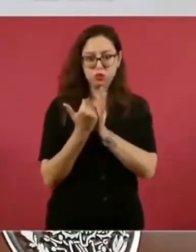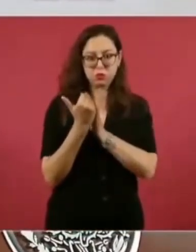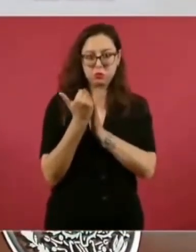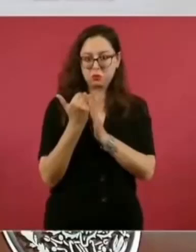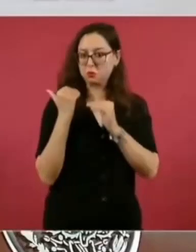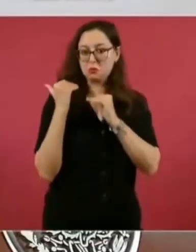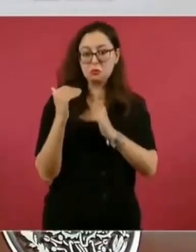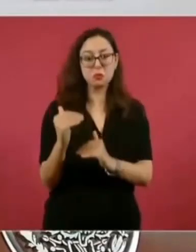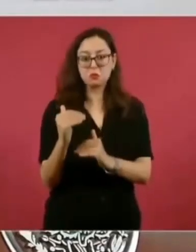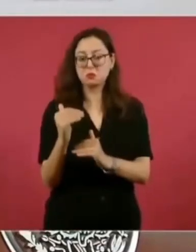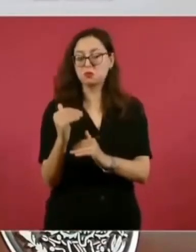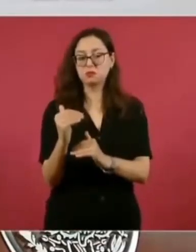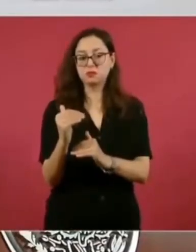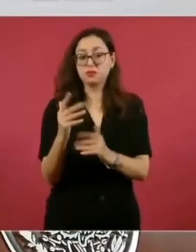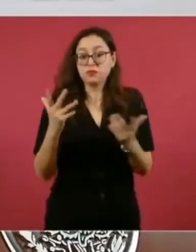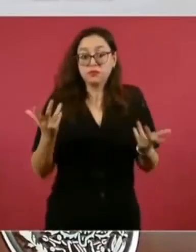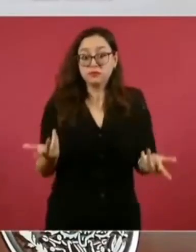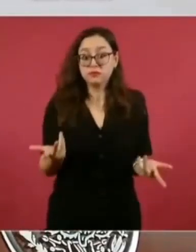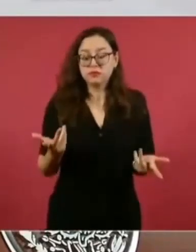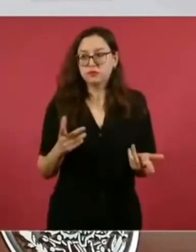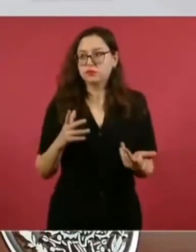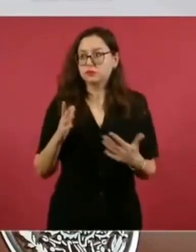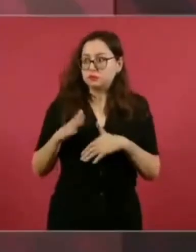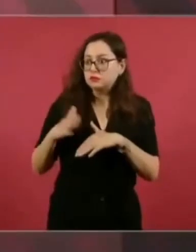¿por qué?